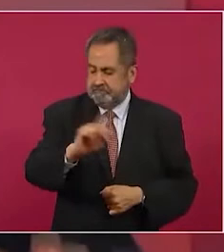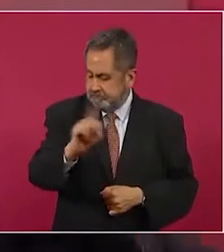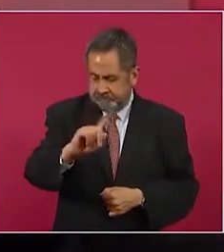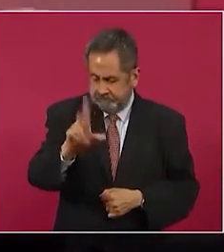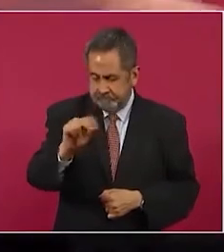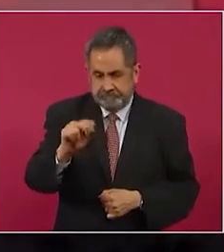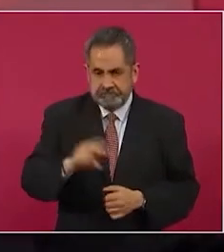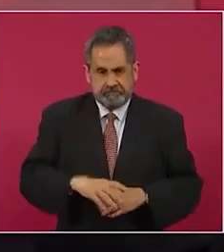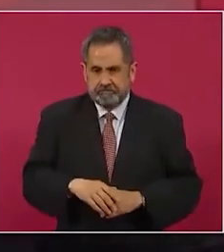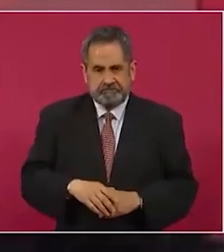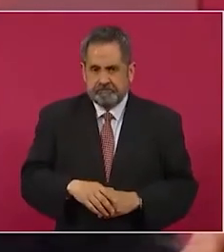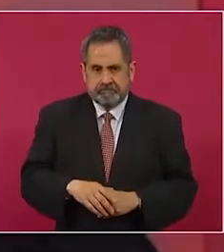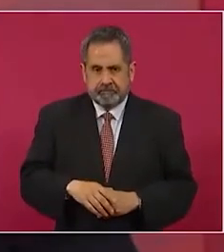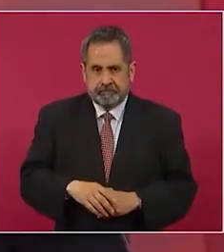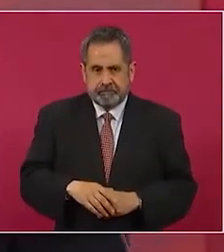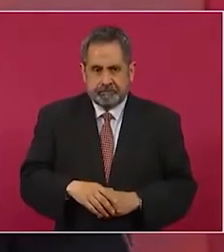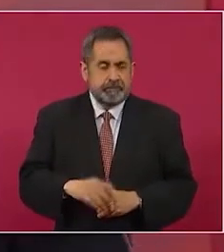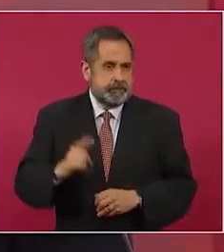Anteriormente